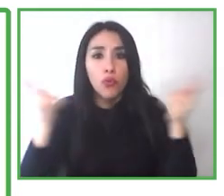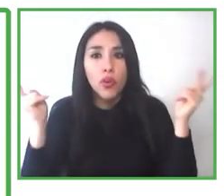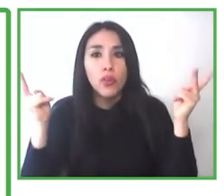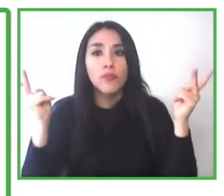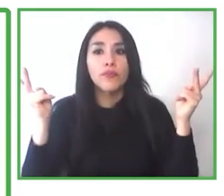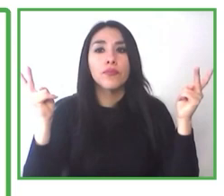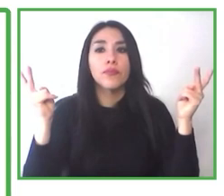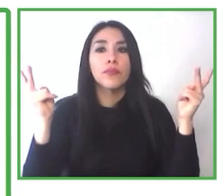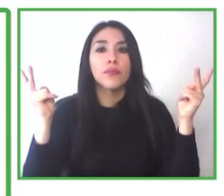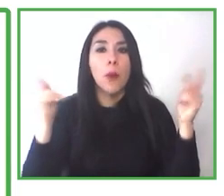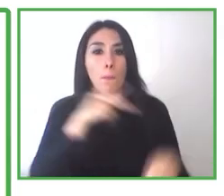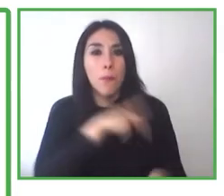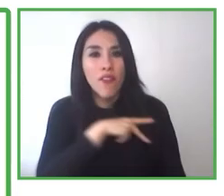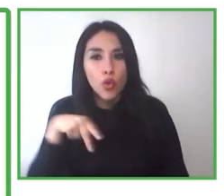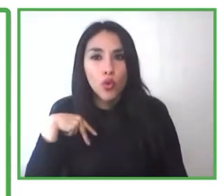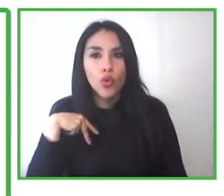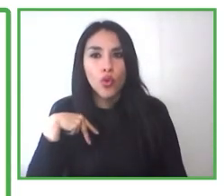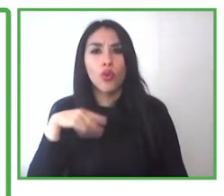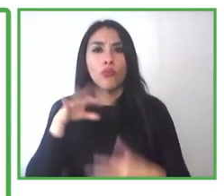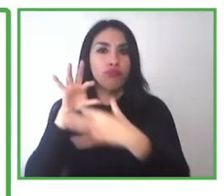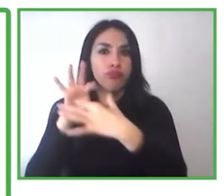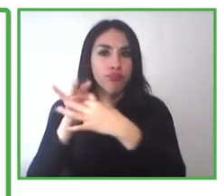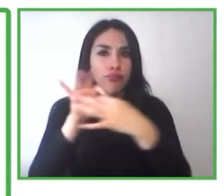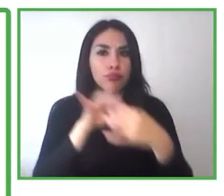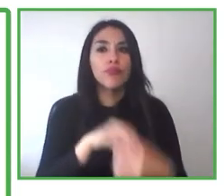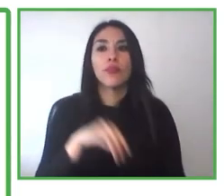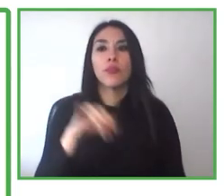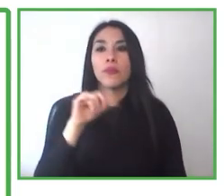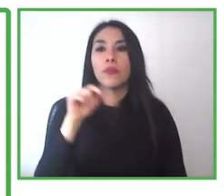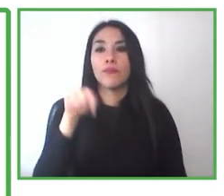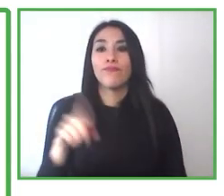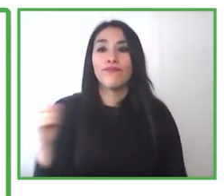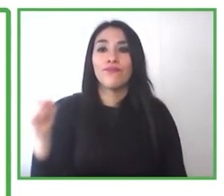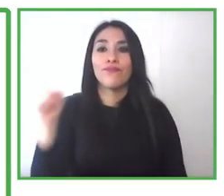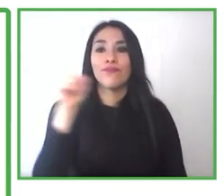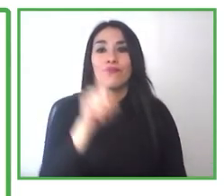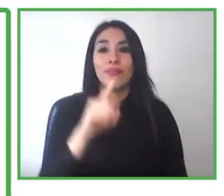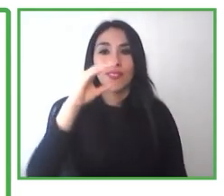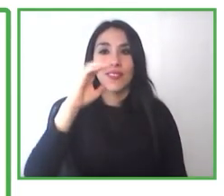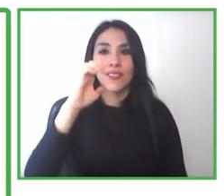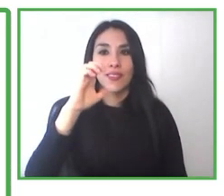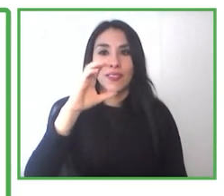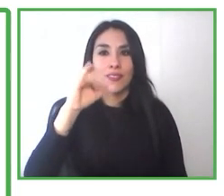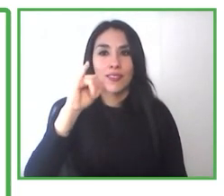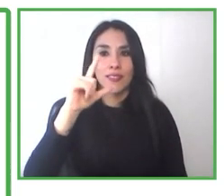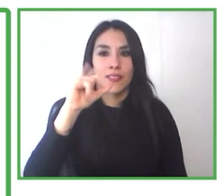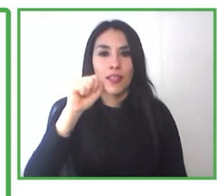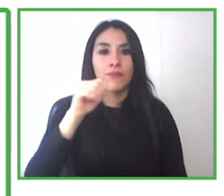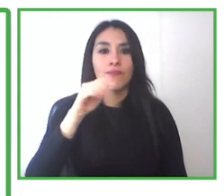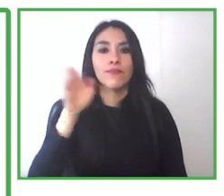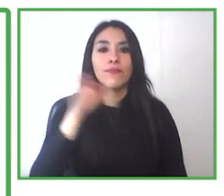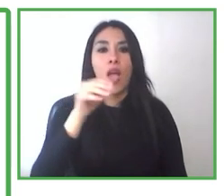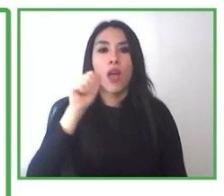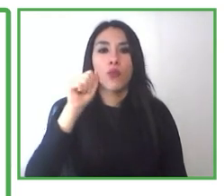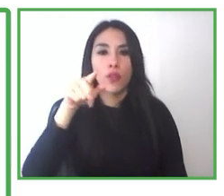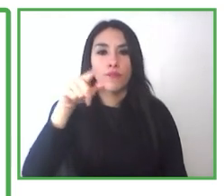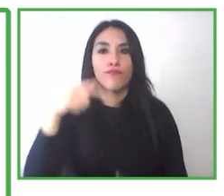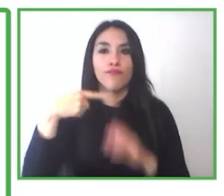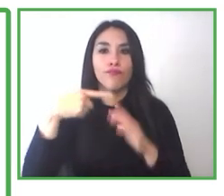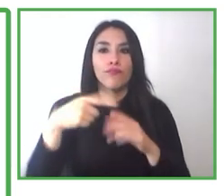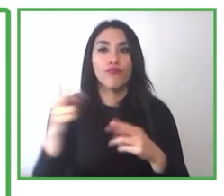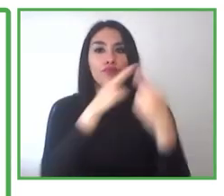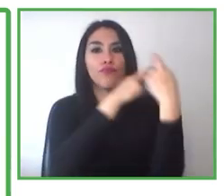Ahumada, también de la Municipalidad de Providencia. Ella es encargada del programa de inclusión laboral. Ella es terapeuta ocupacional,